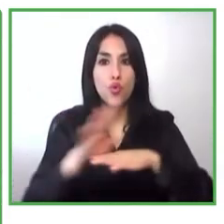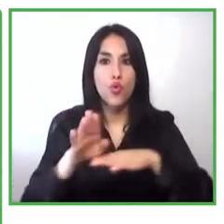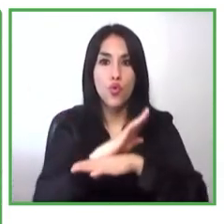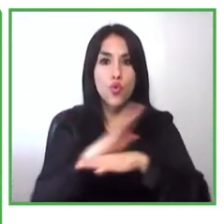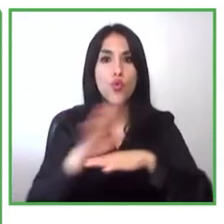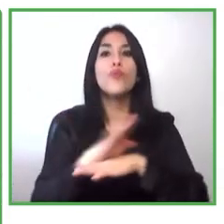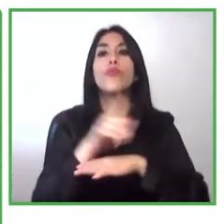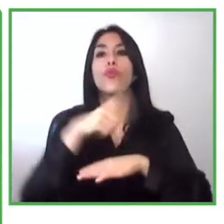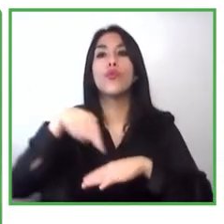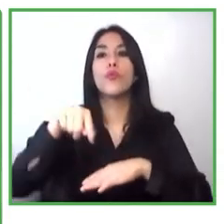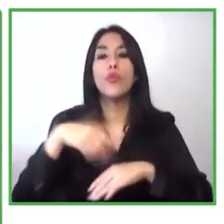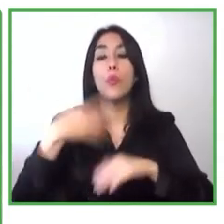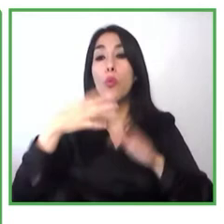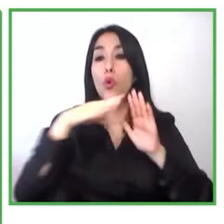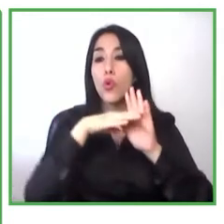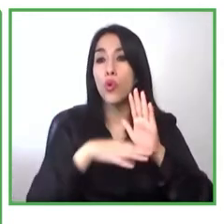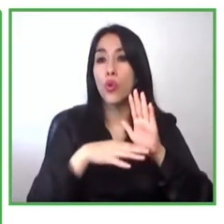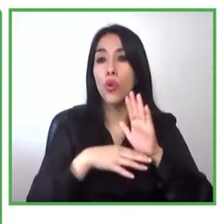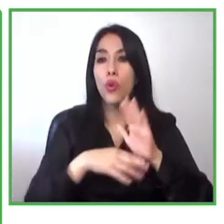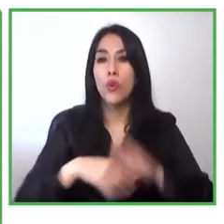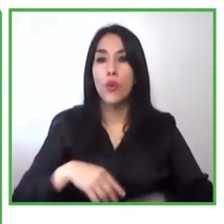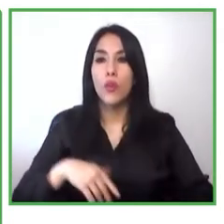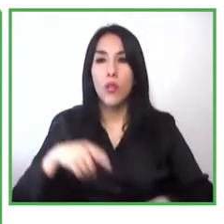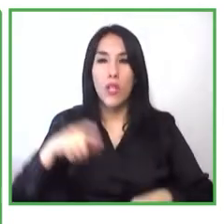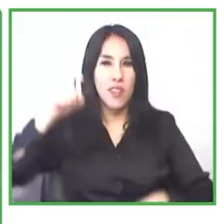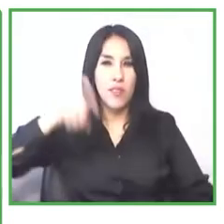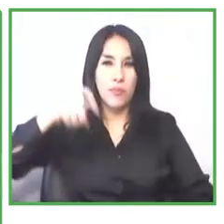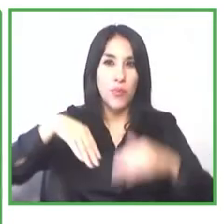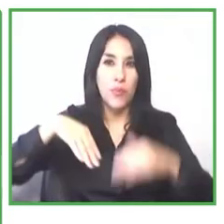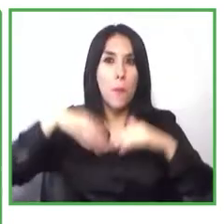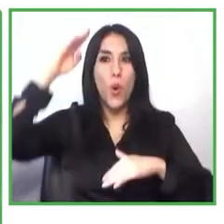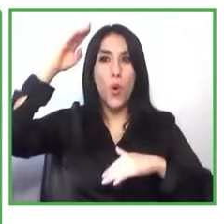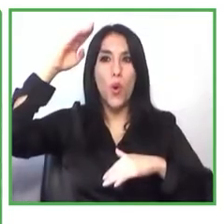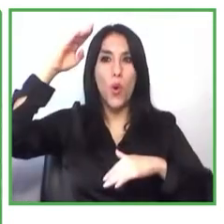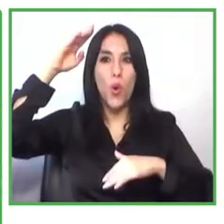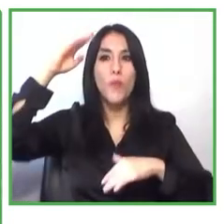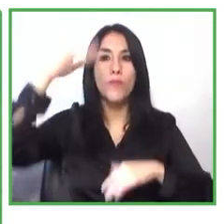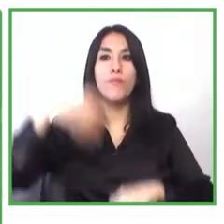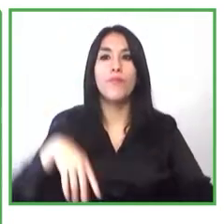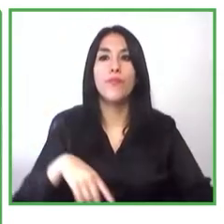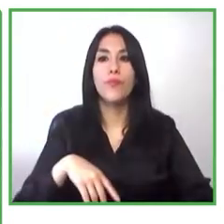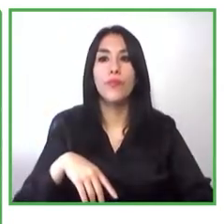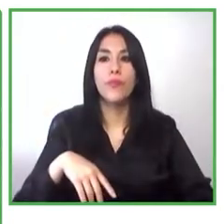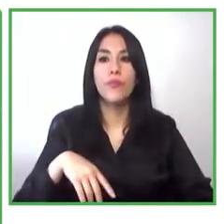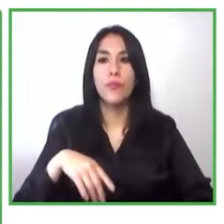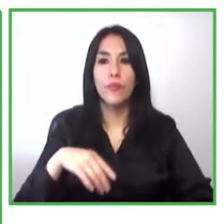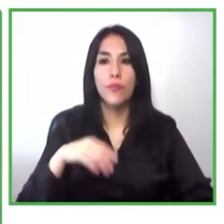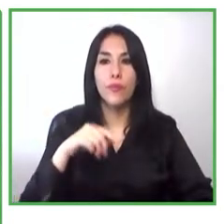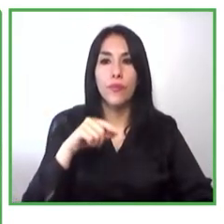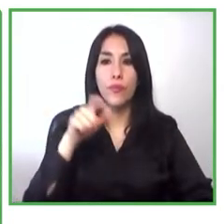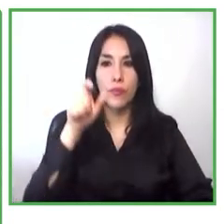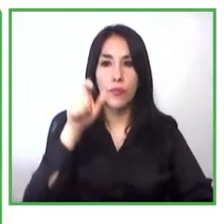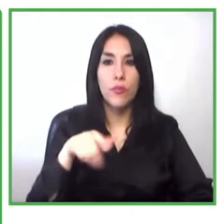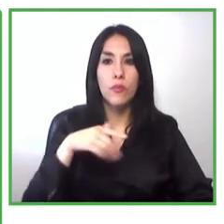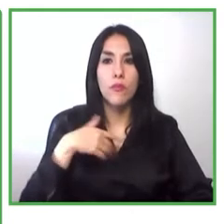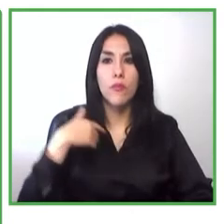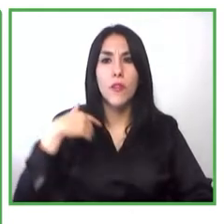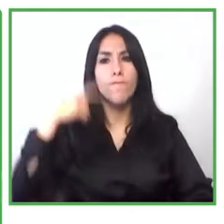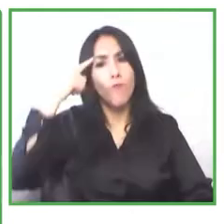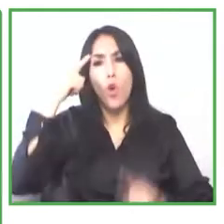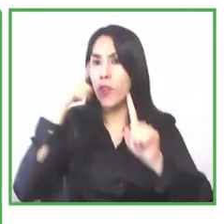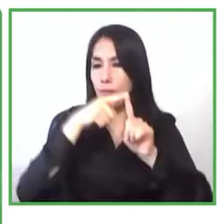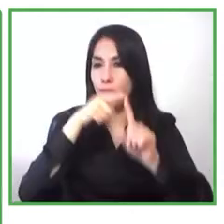y más emprendimiento por vocación. Y en términos de nuestra agenda de mediano y largo plazo de la inclusión de la población, es muy importante